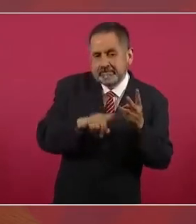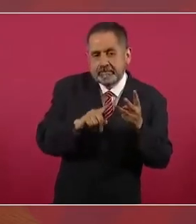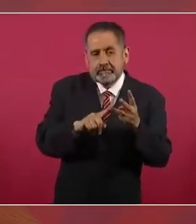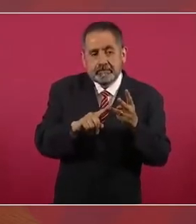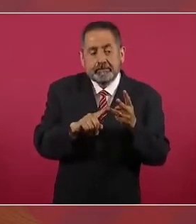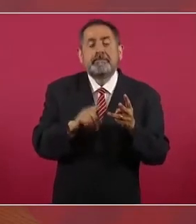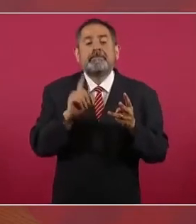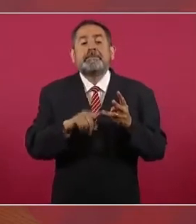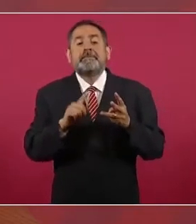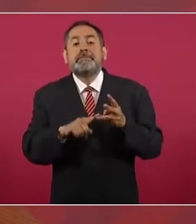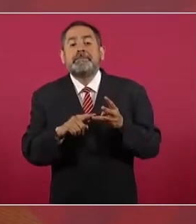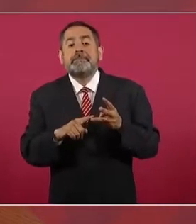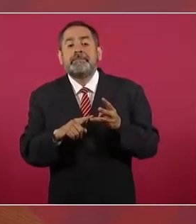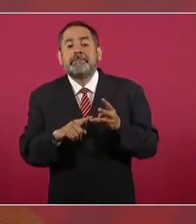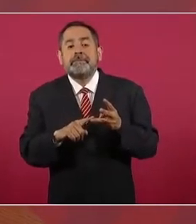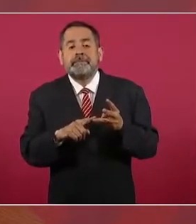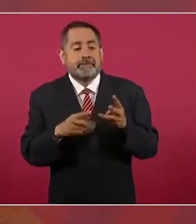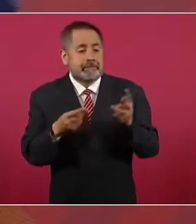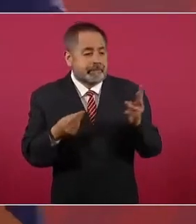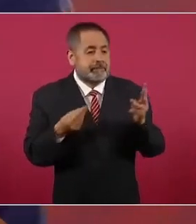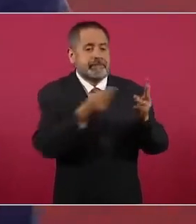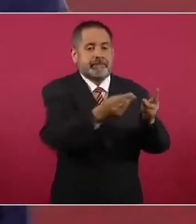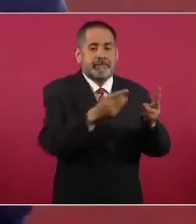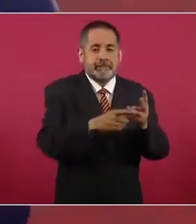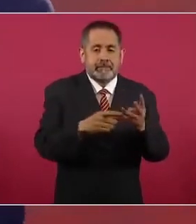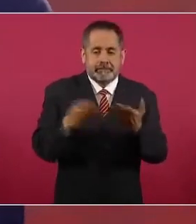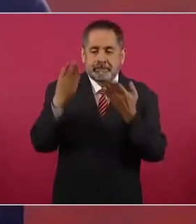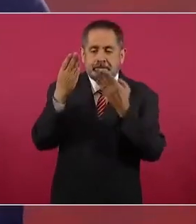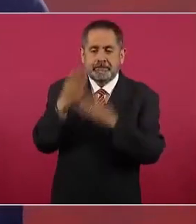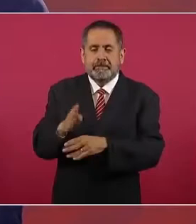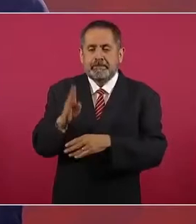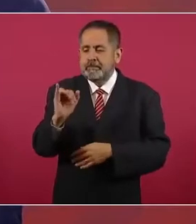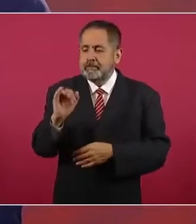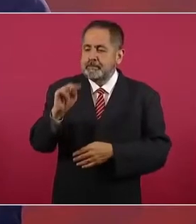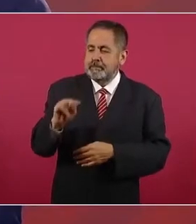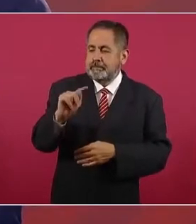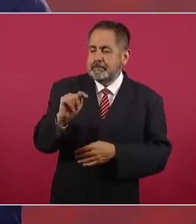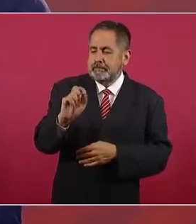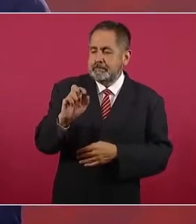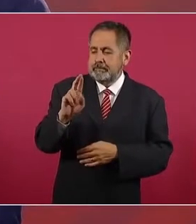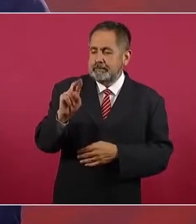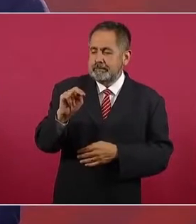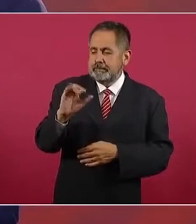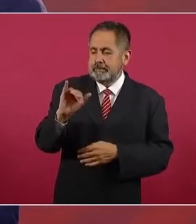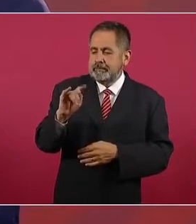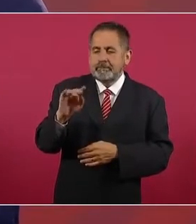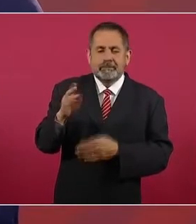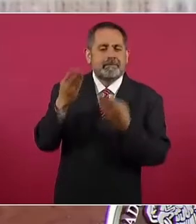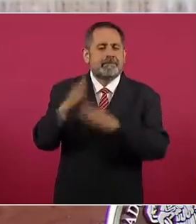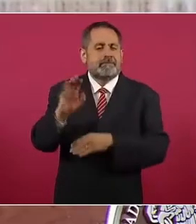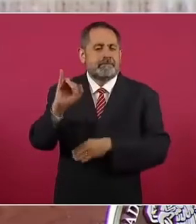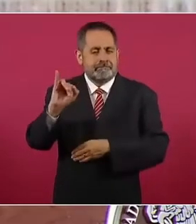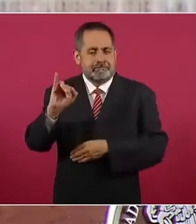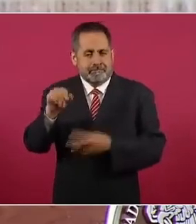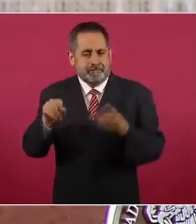le entregan el Banco Internacional y así.